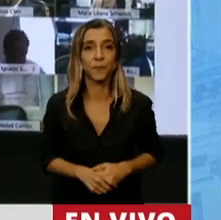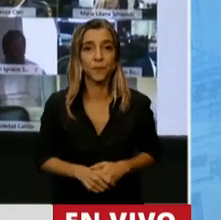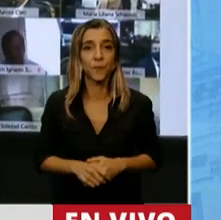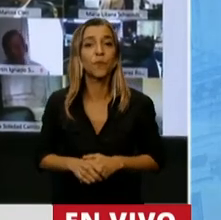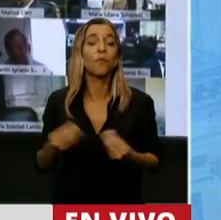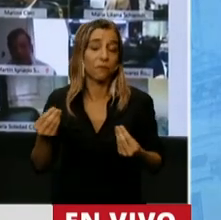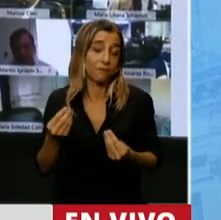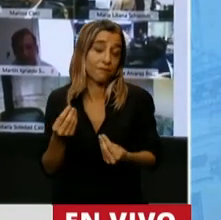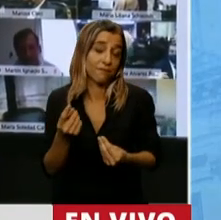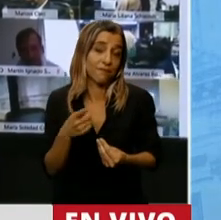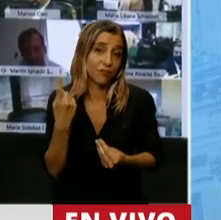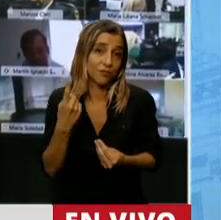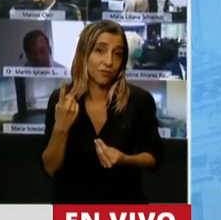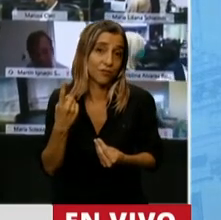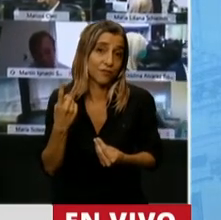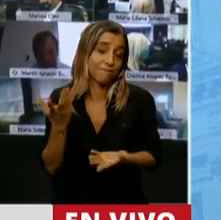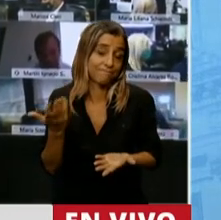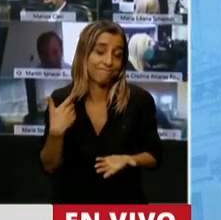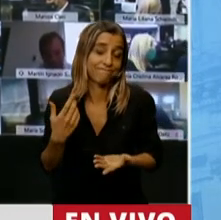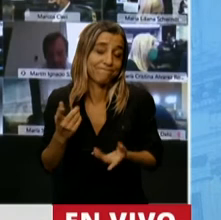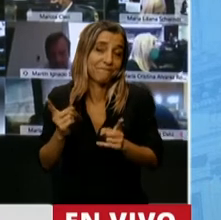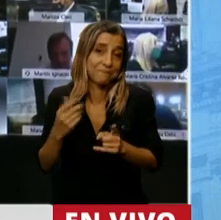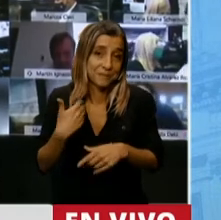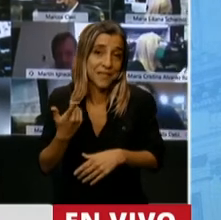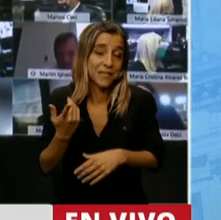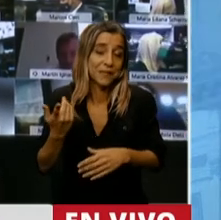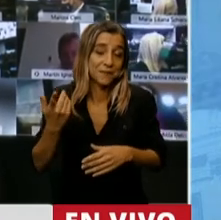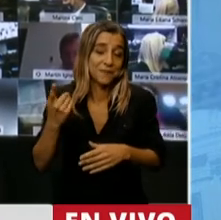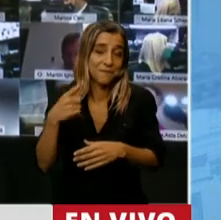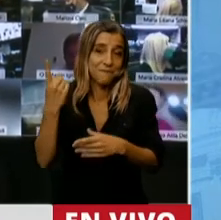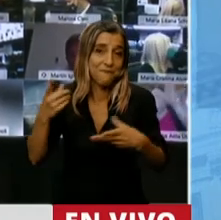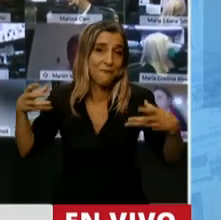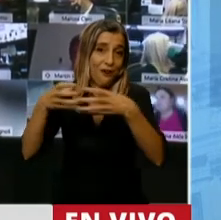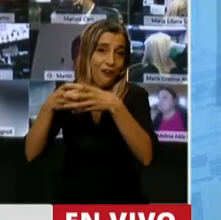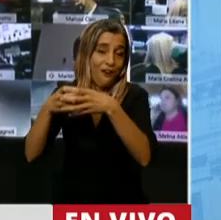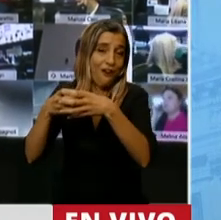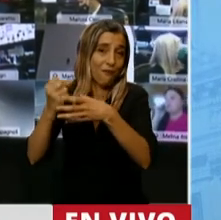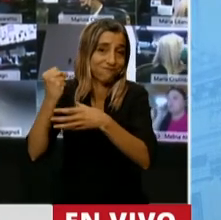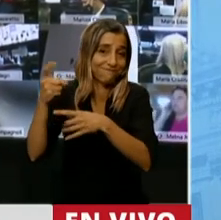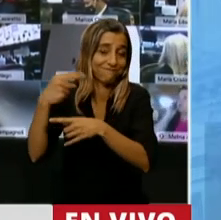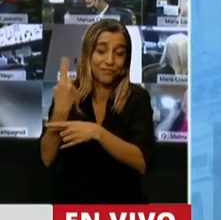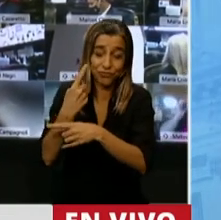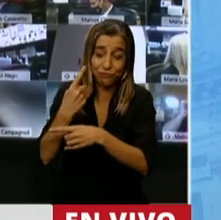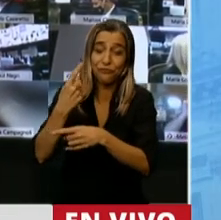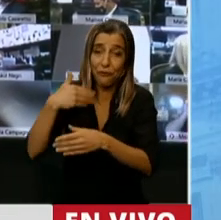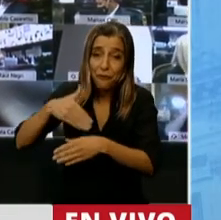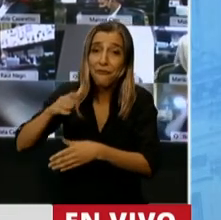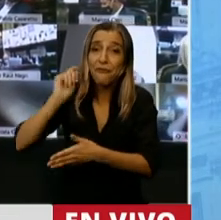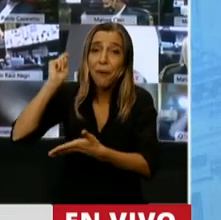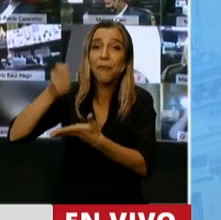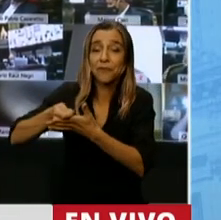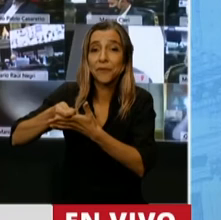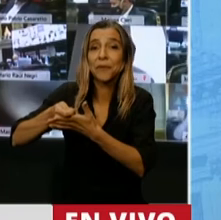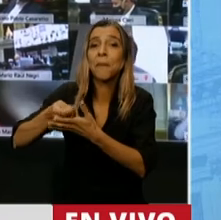a estos lobos de Wall Street y para pagarle al Fondo Monetario Internacional no hay